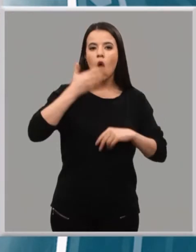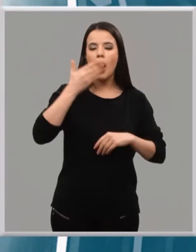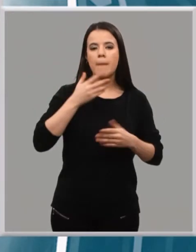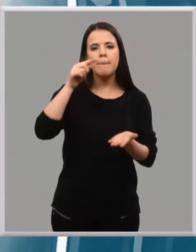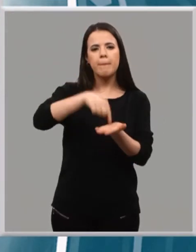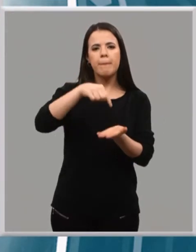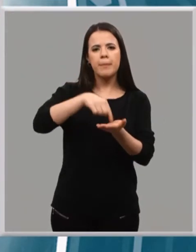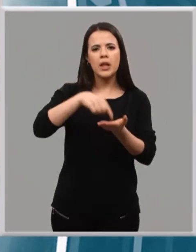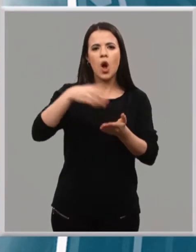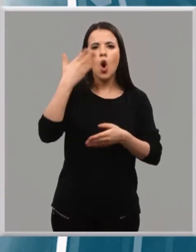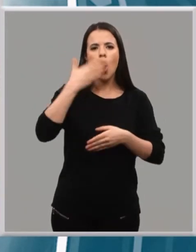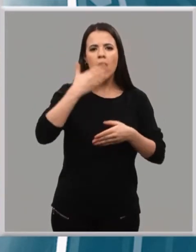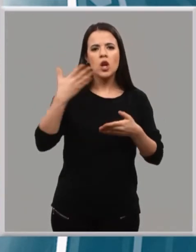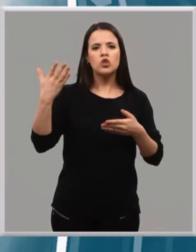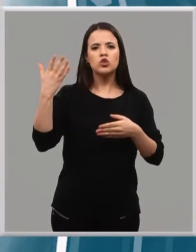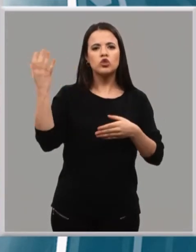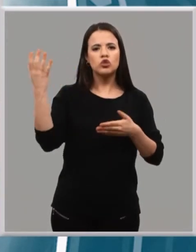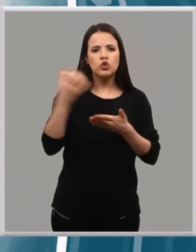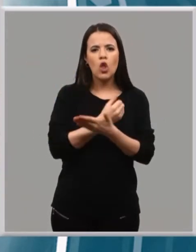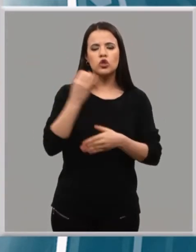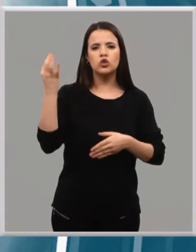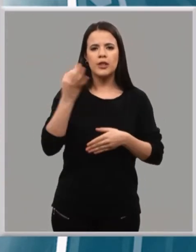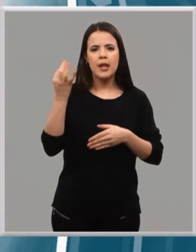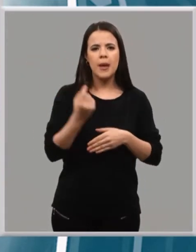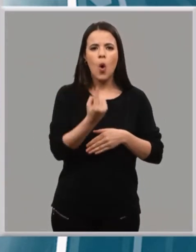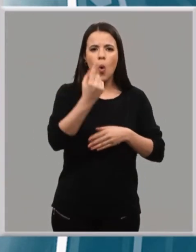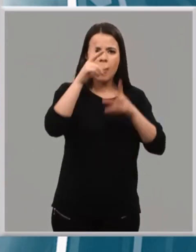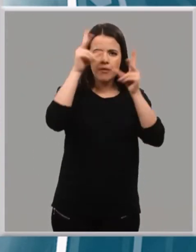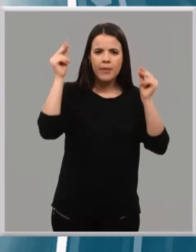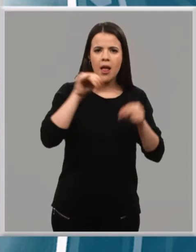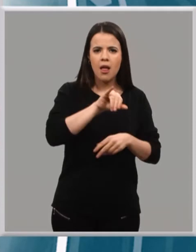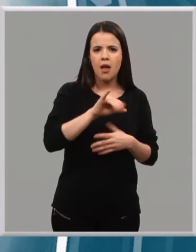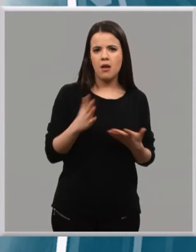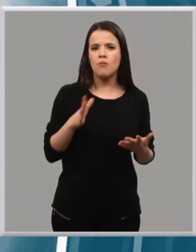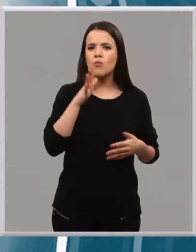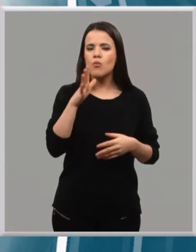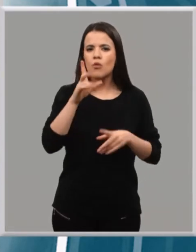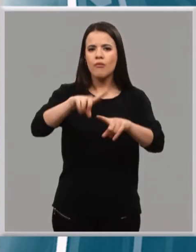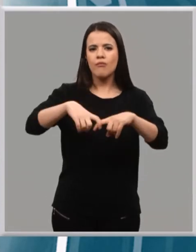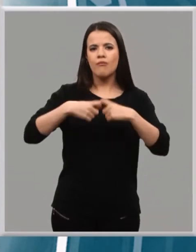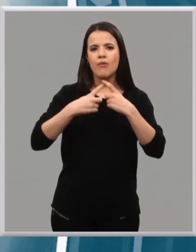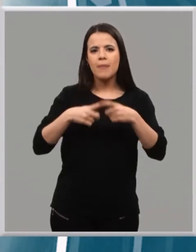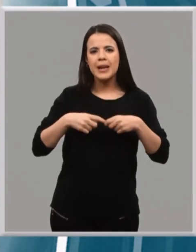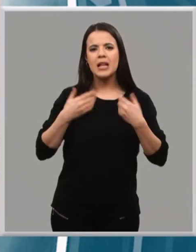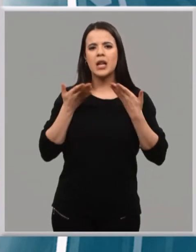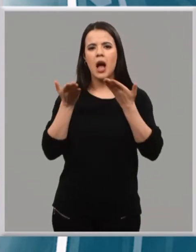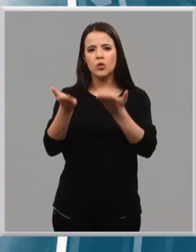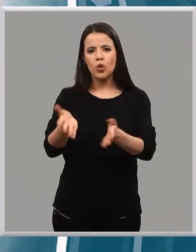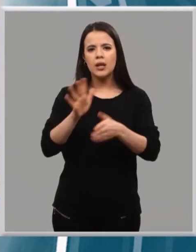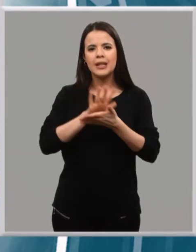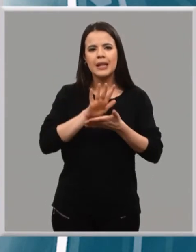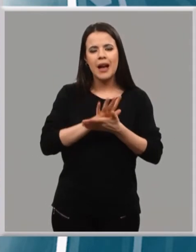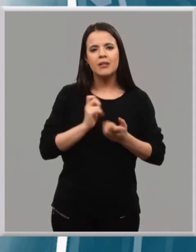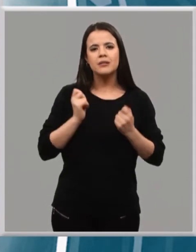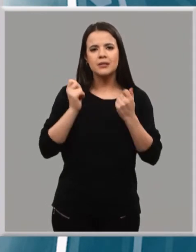implanten todos. Puede ayudar muchísimo a las familias. ¿En qué sentido? Ante todo, en la tranquilidad. Además,